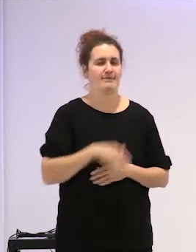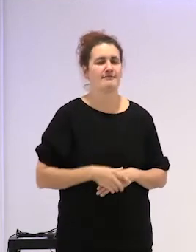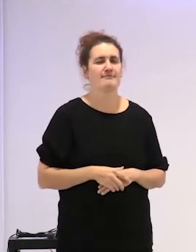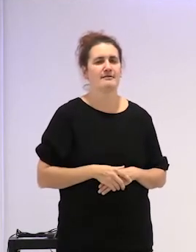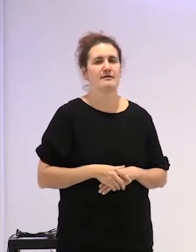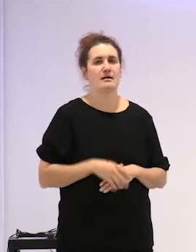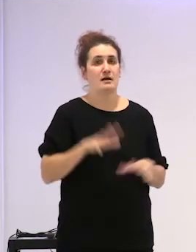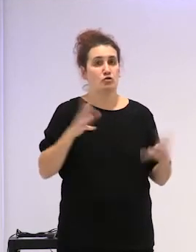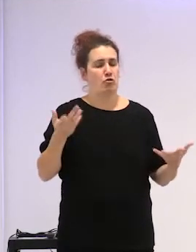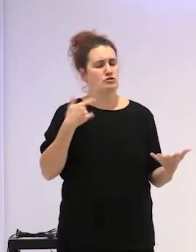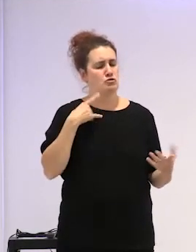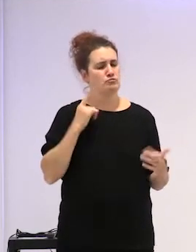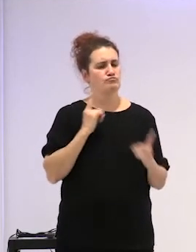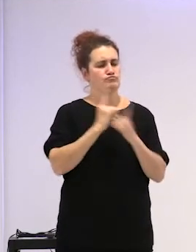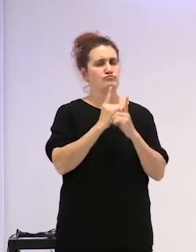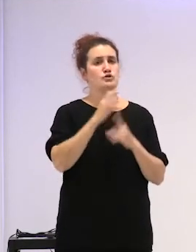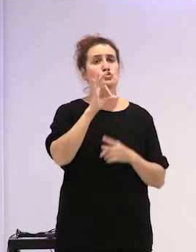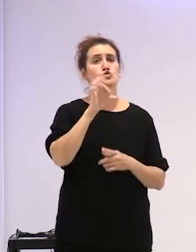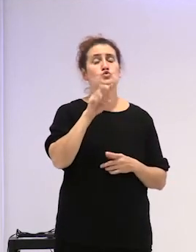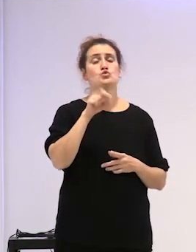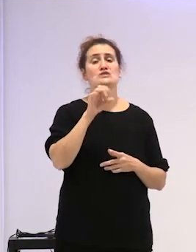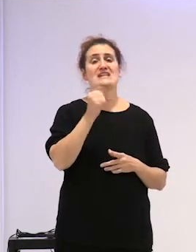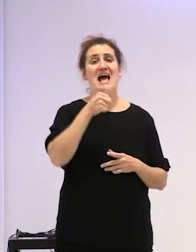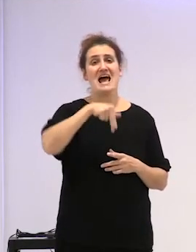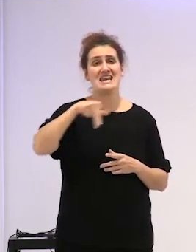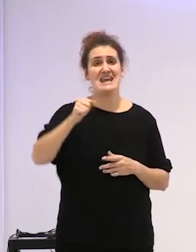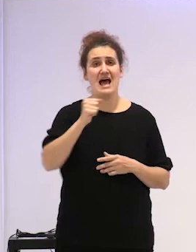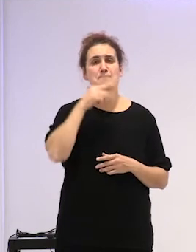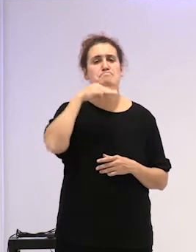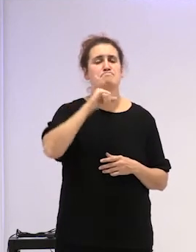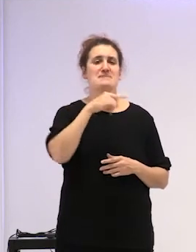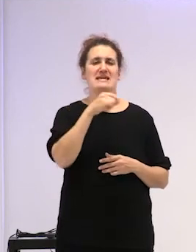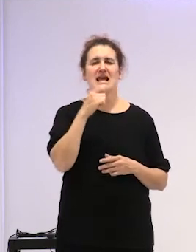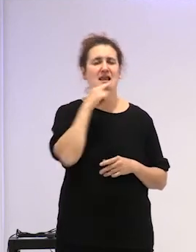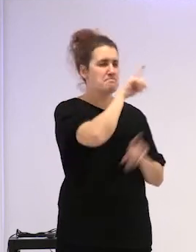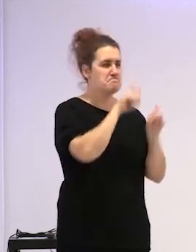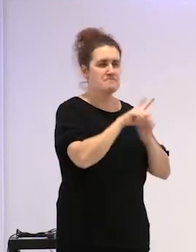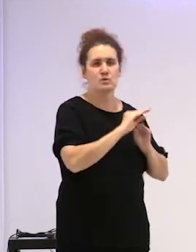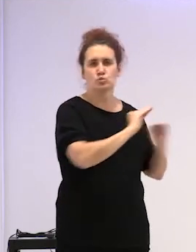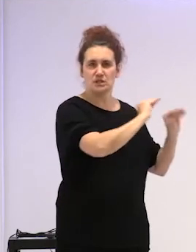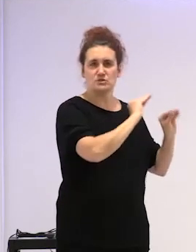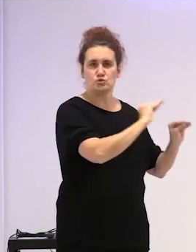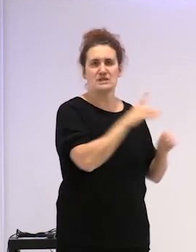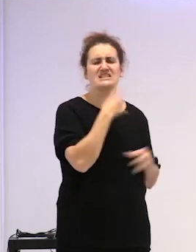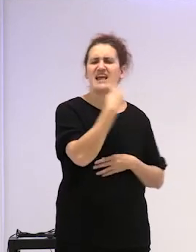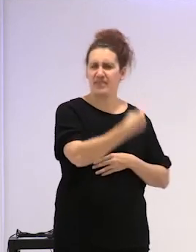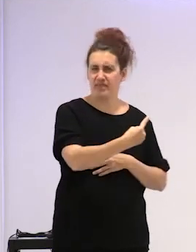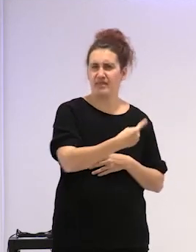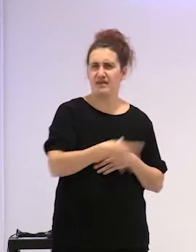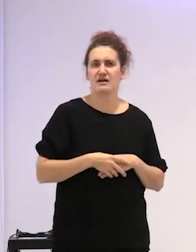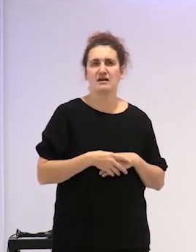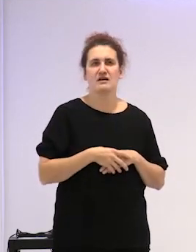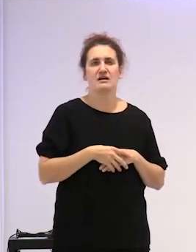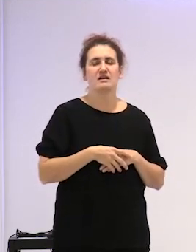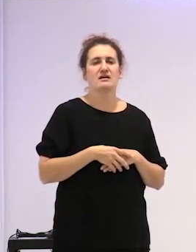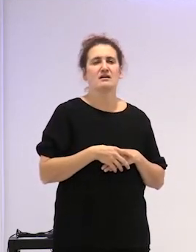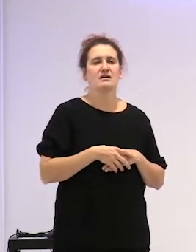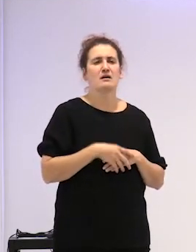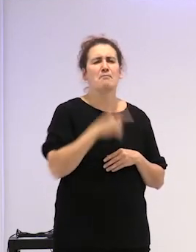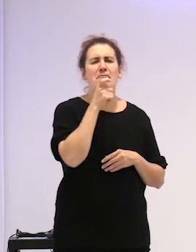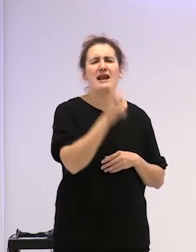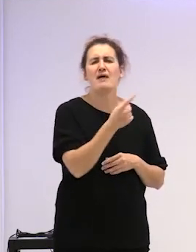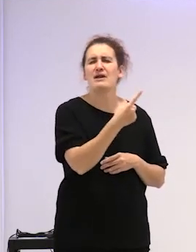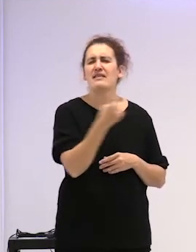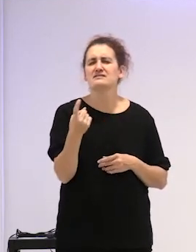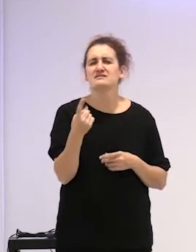Y entonces fue cuando me encontré con Susana Mingue y sus preguntas. Ella dice ¿Qué necesita una palabra